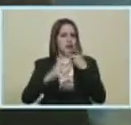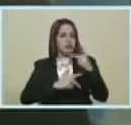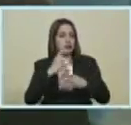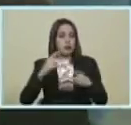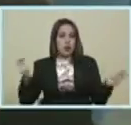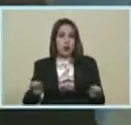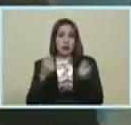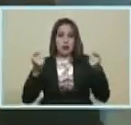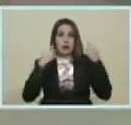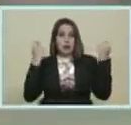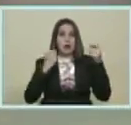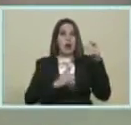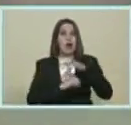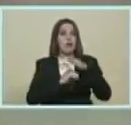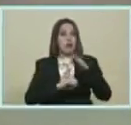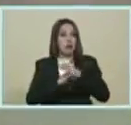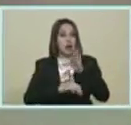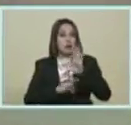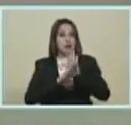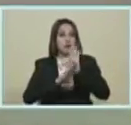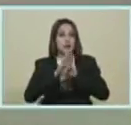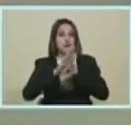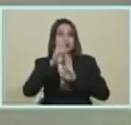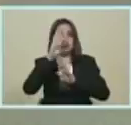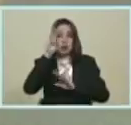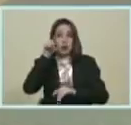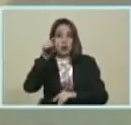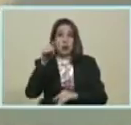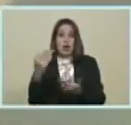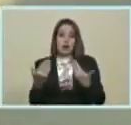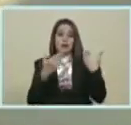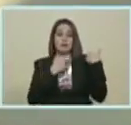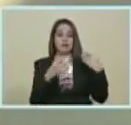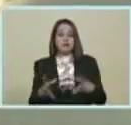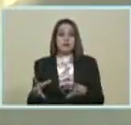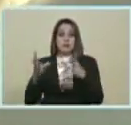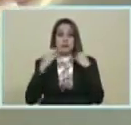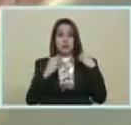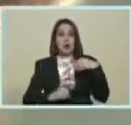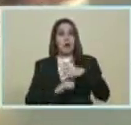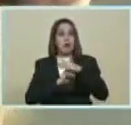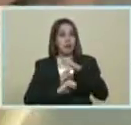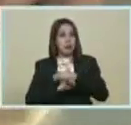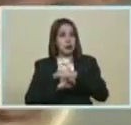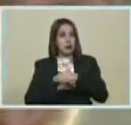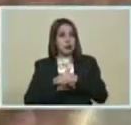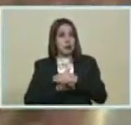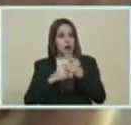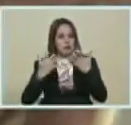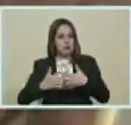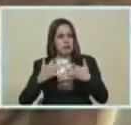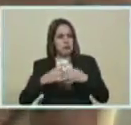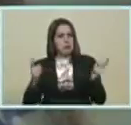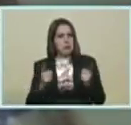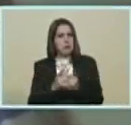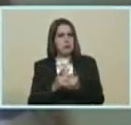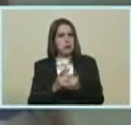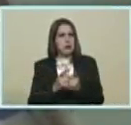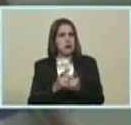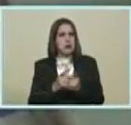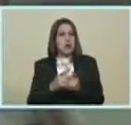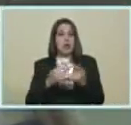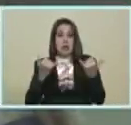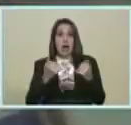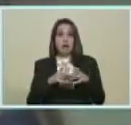Fomentar Y apoyar Ese es el crecimiento Que usted nos está dando ¿Verdad? El apoyo A aquellos Pequeños productores Ya no somos